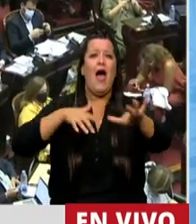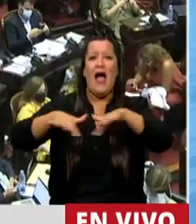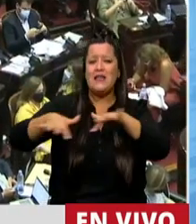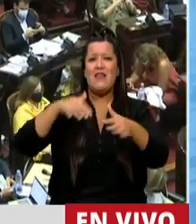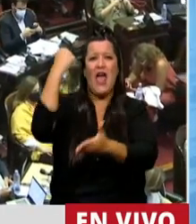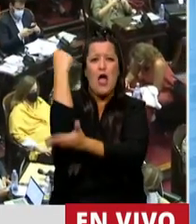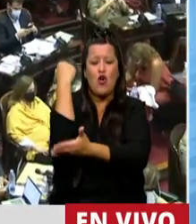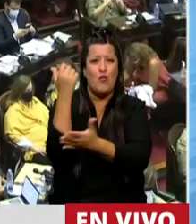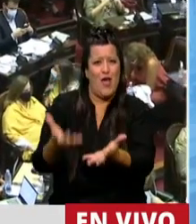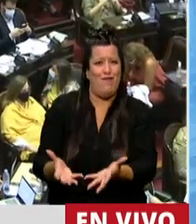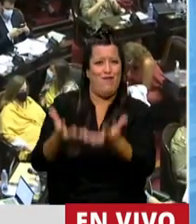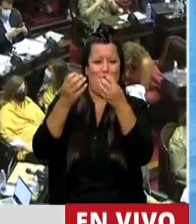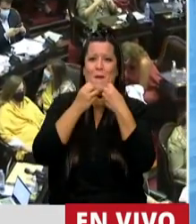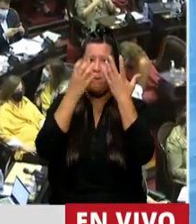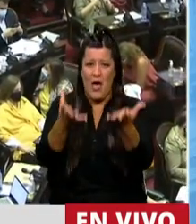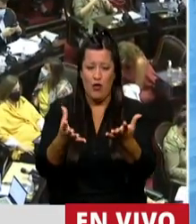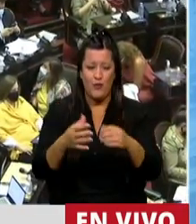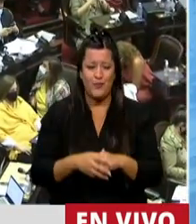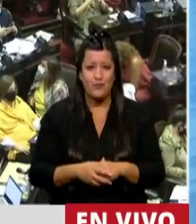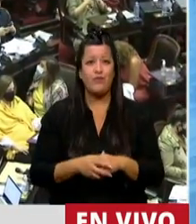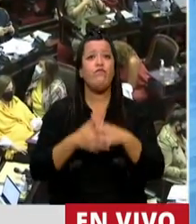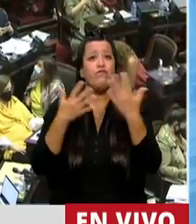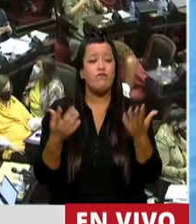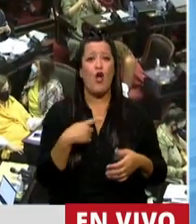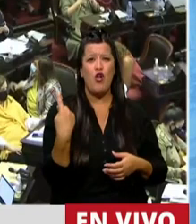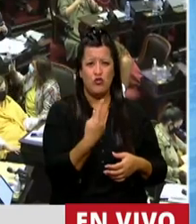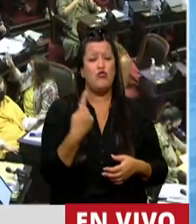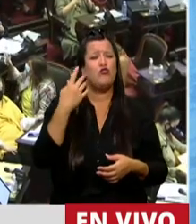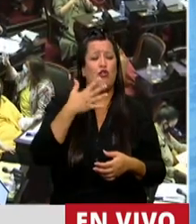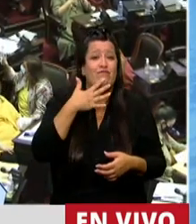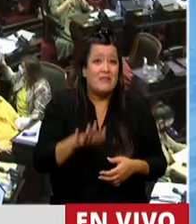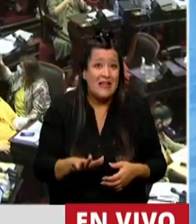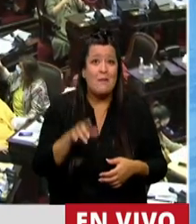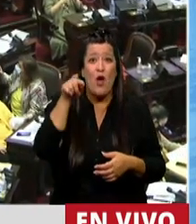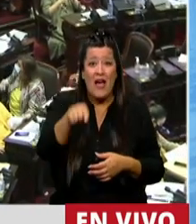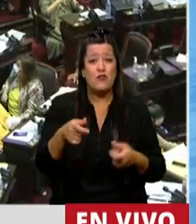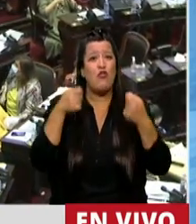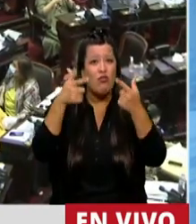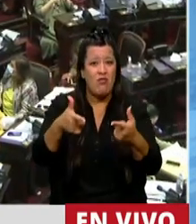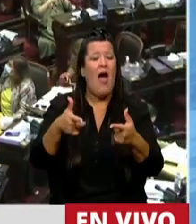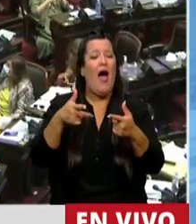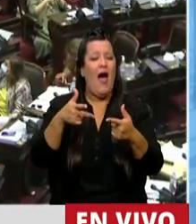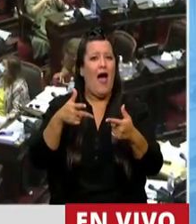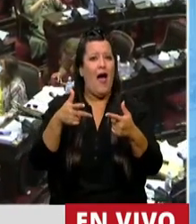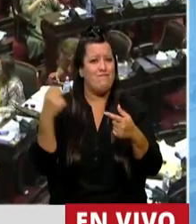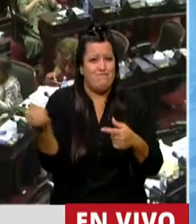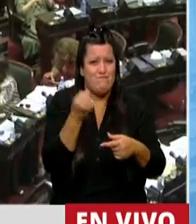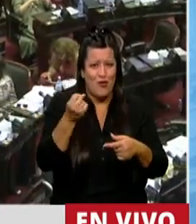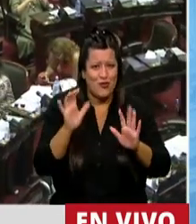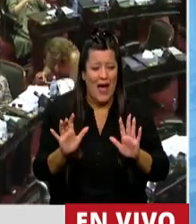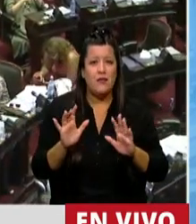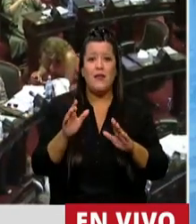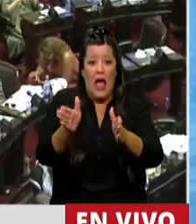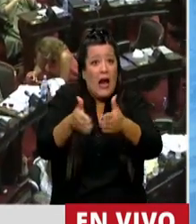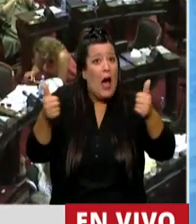económica adicional. Así que entendemos que esto va a ser una herramienta, pero además una herramienta